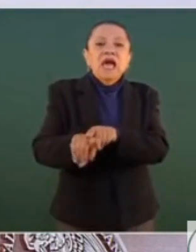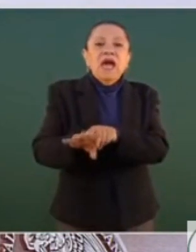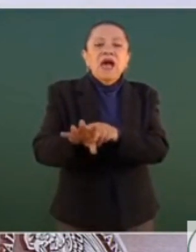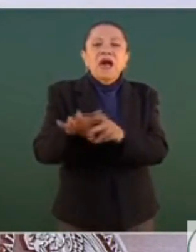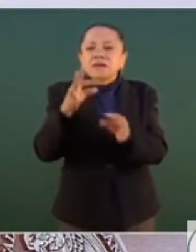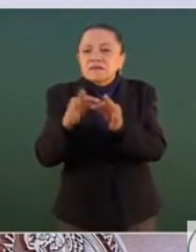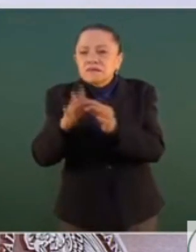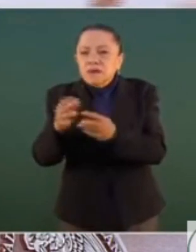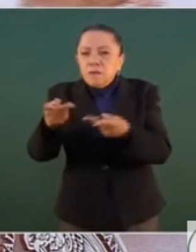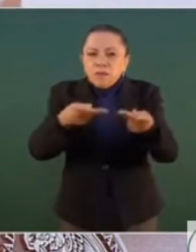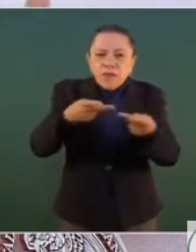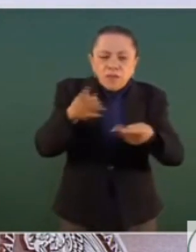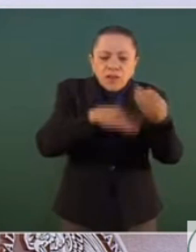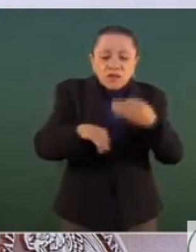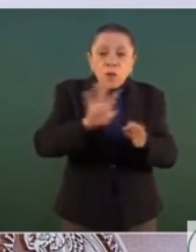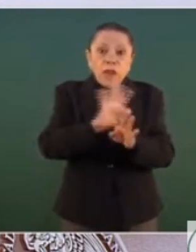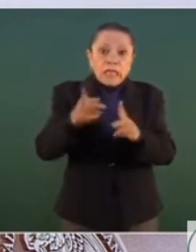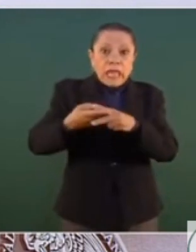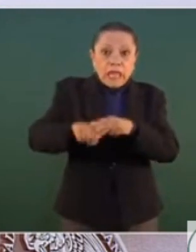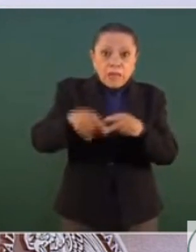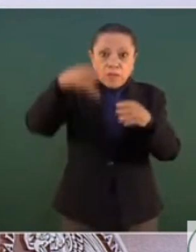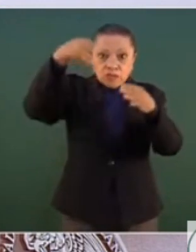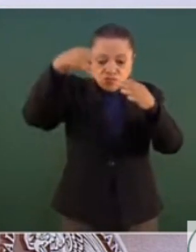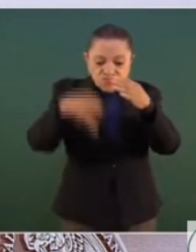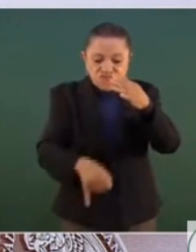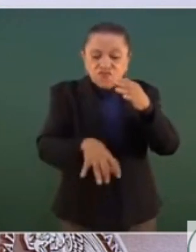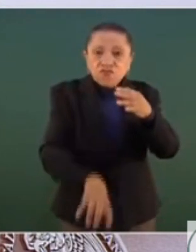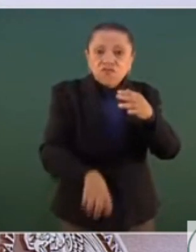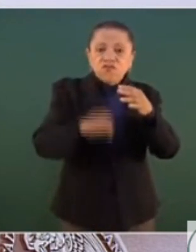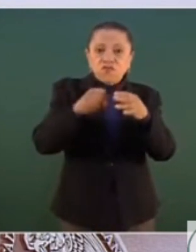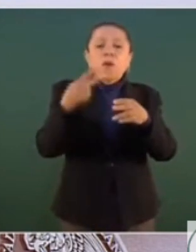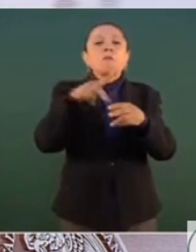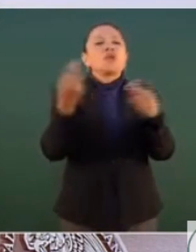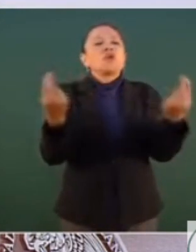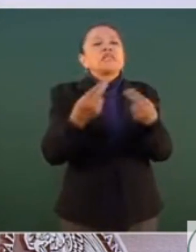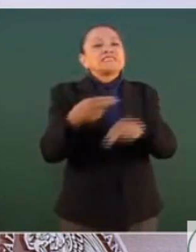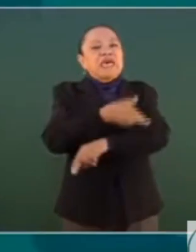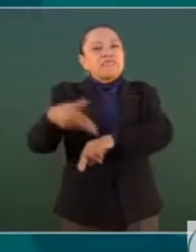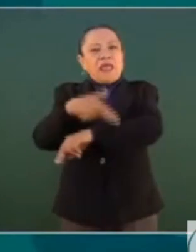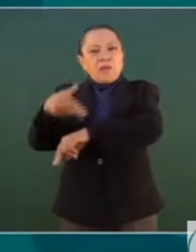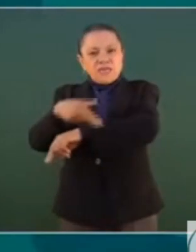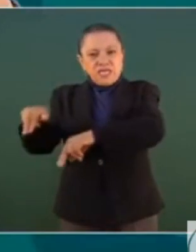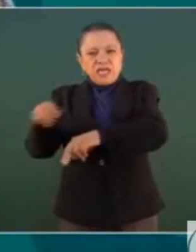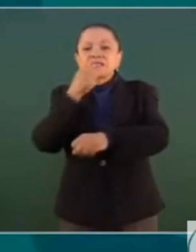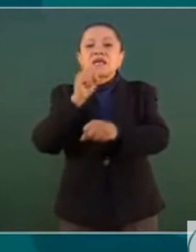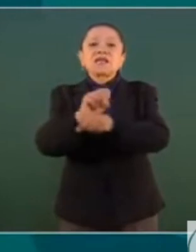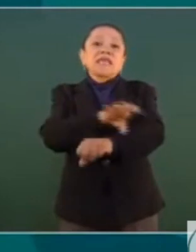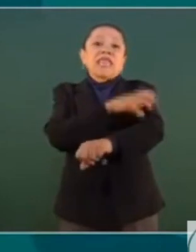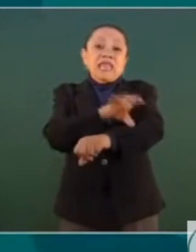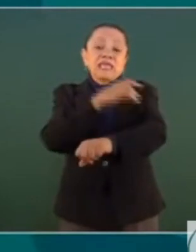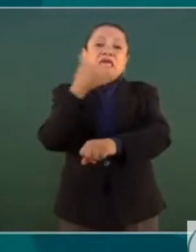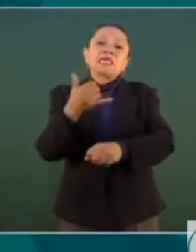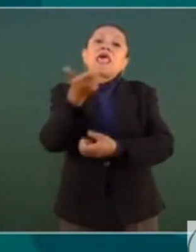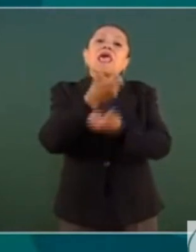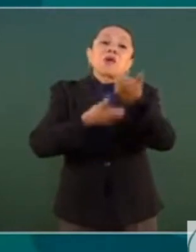hacer toda una serie de trámites ante la Secretaría de Energía, en este caso con la Secretaría de Economía, para que